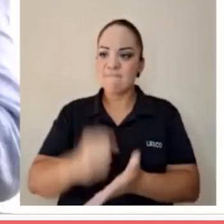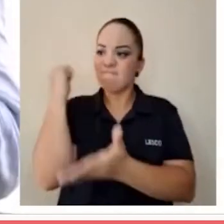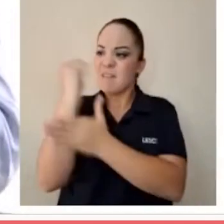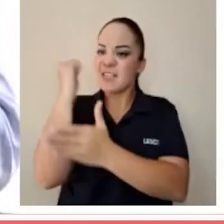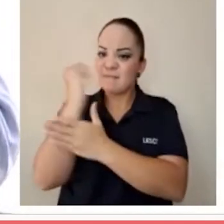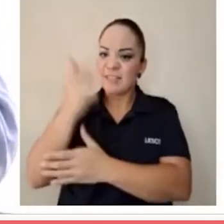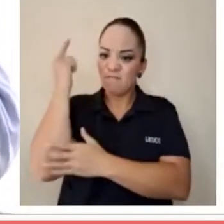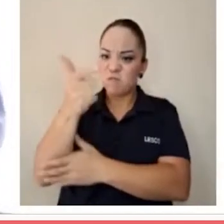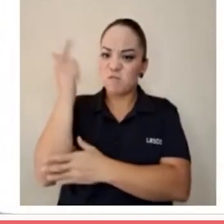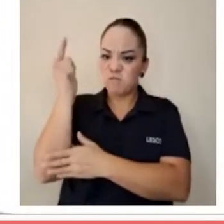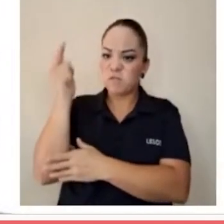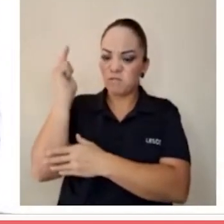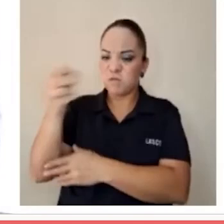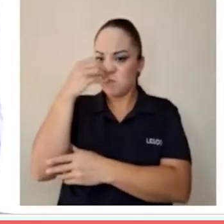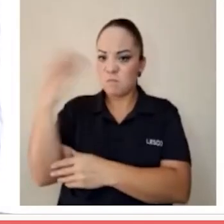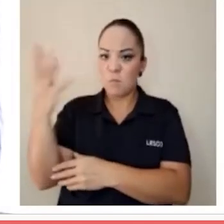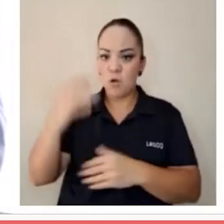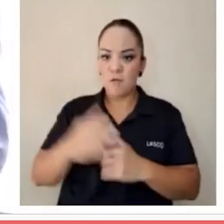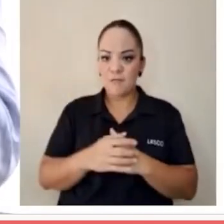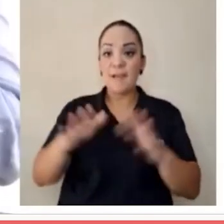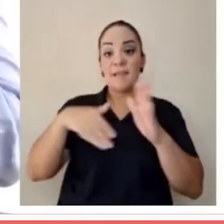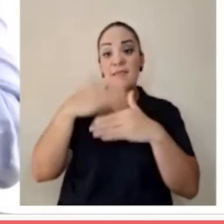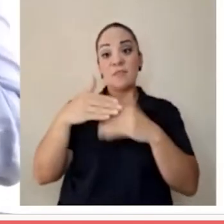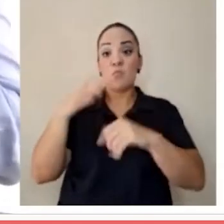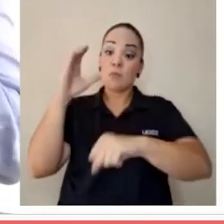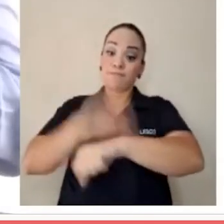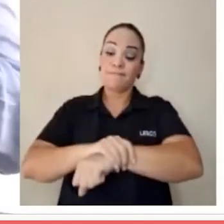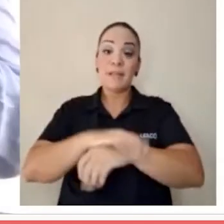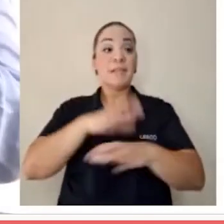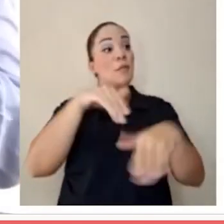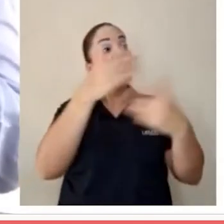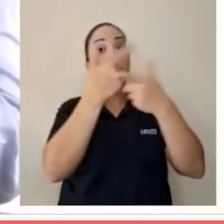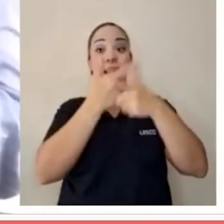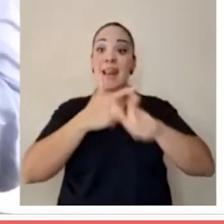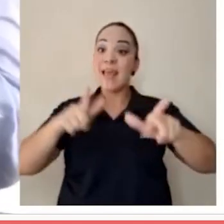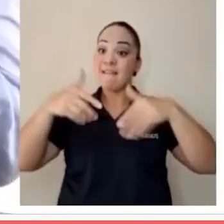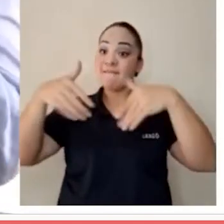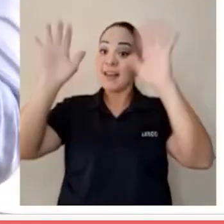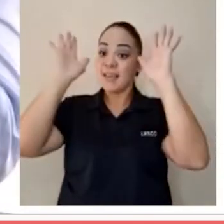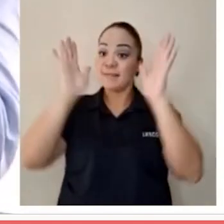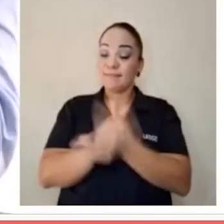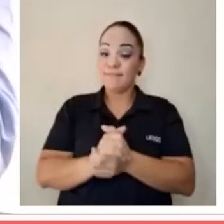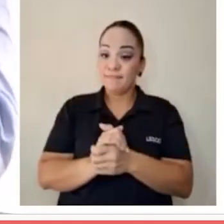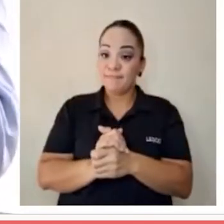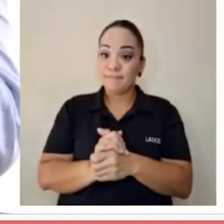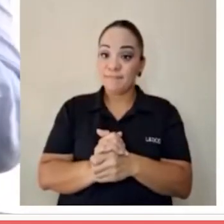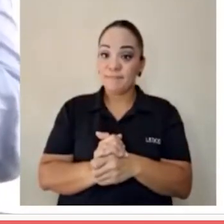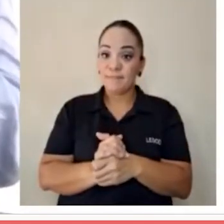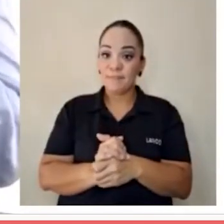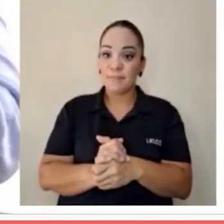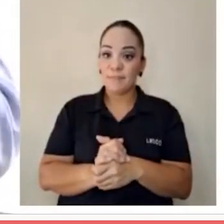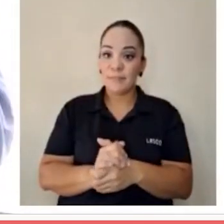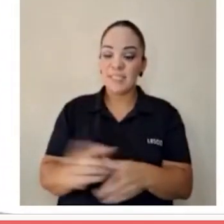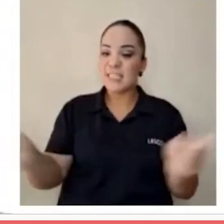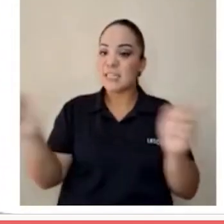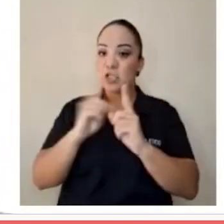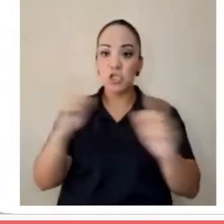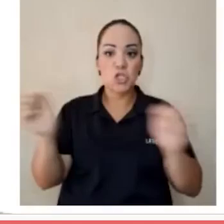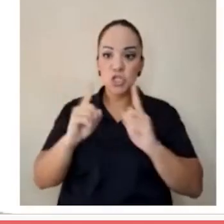fría y que lo dejan ir y que no se le ejecutan